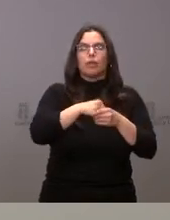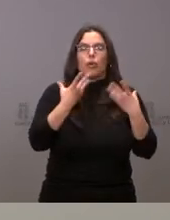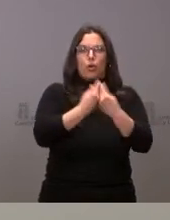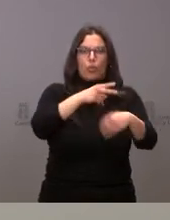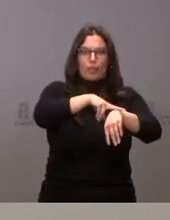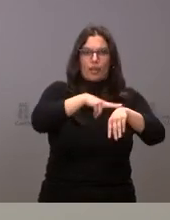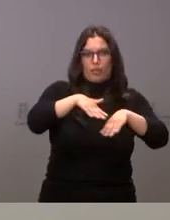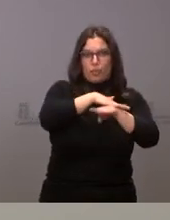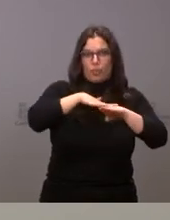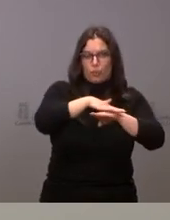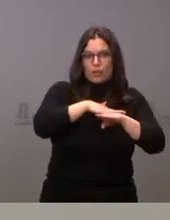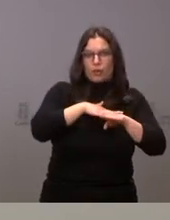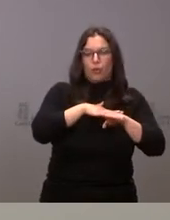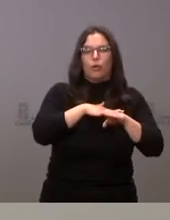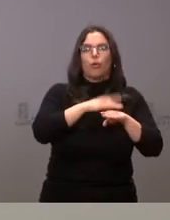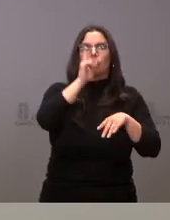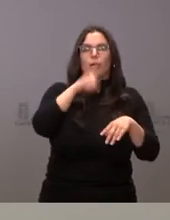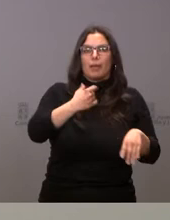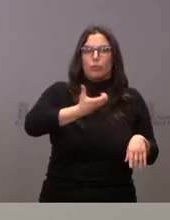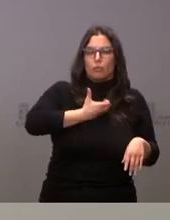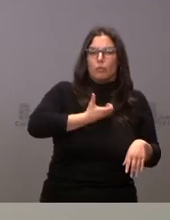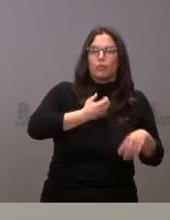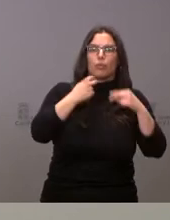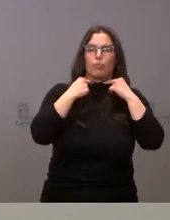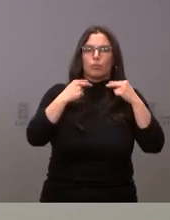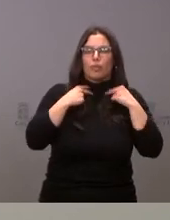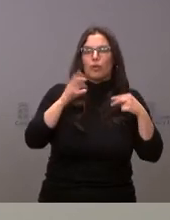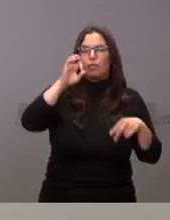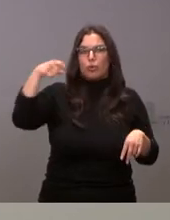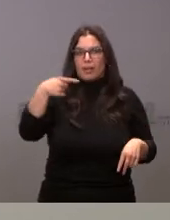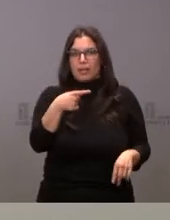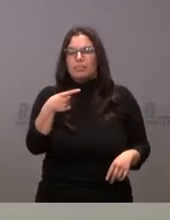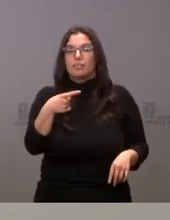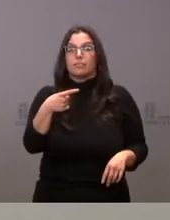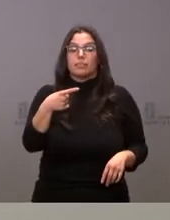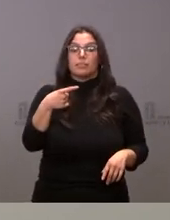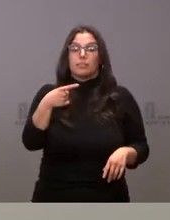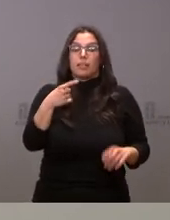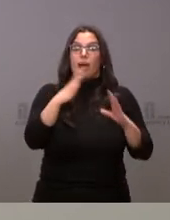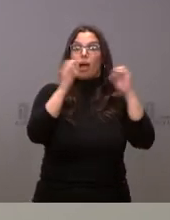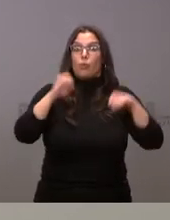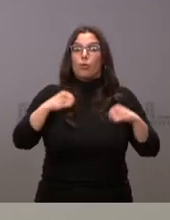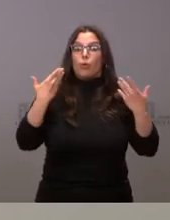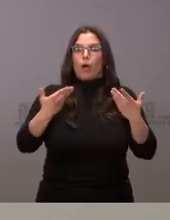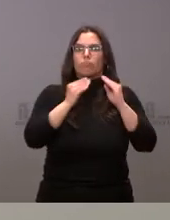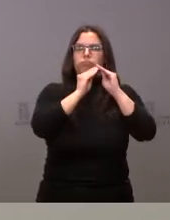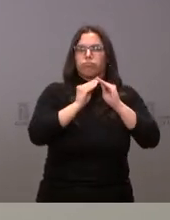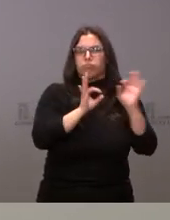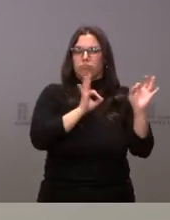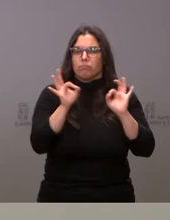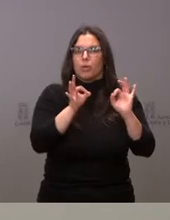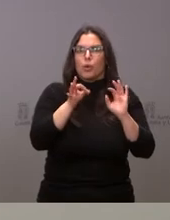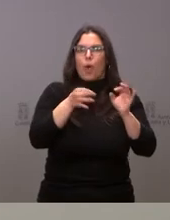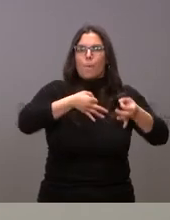del Gobierno, con las corporaciones locales, con las ONGs se acordó avanzar en un protocolo y ese